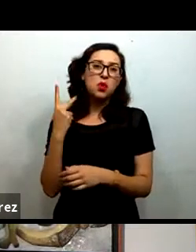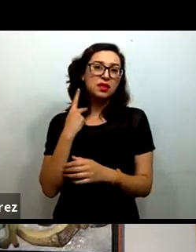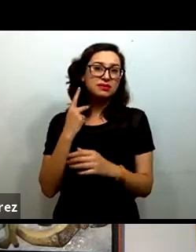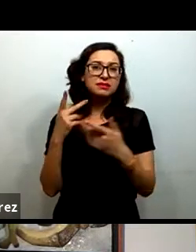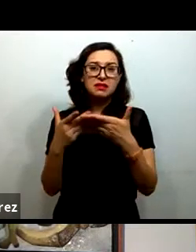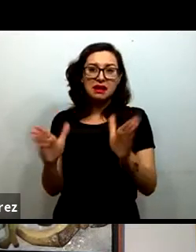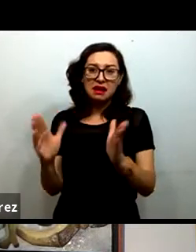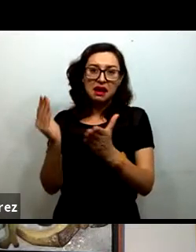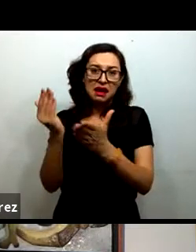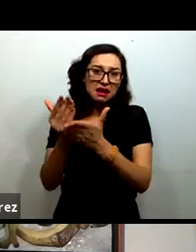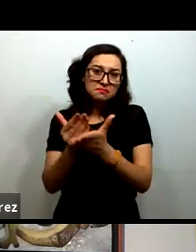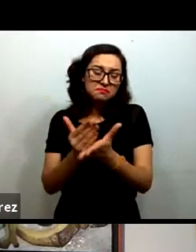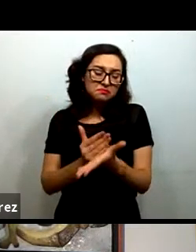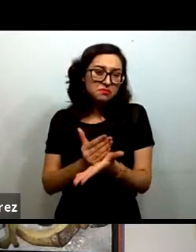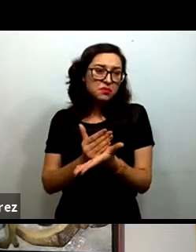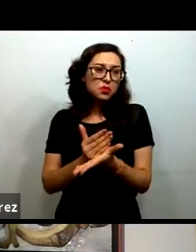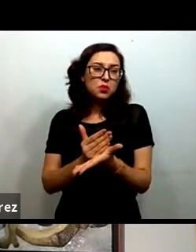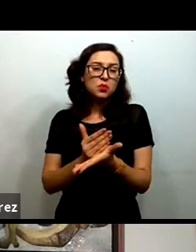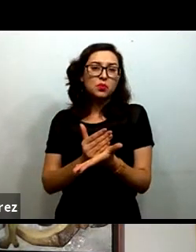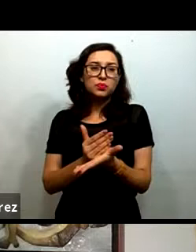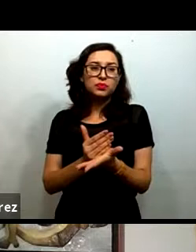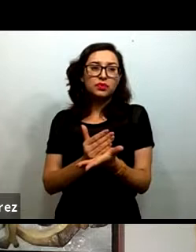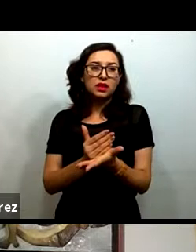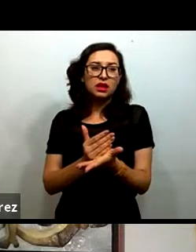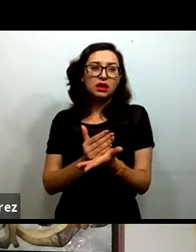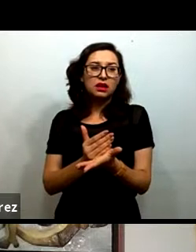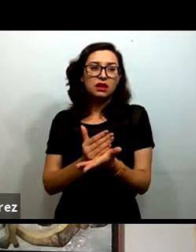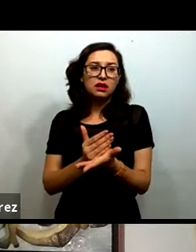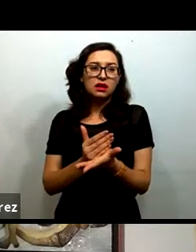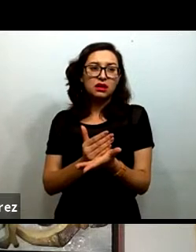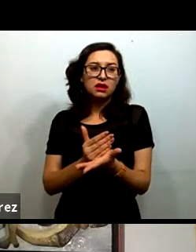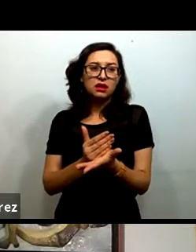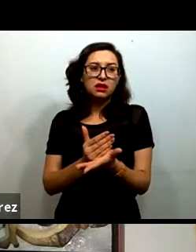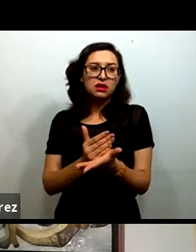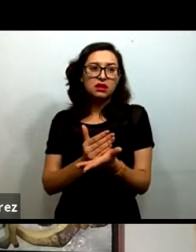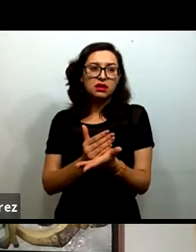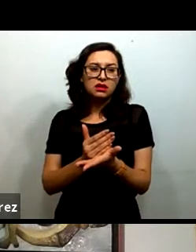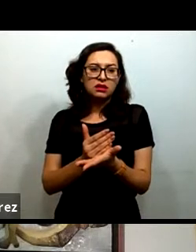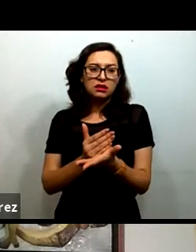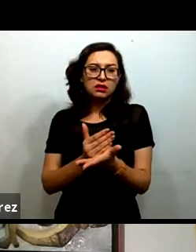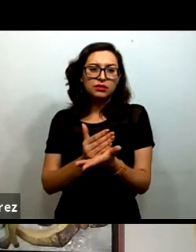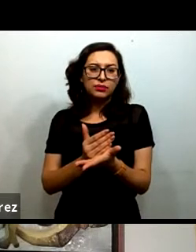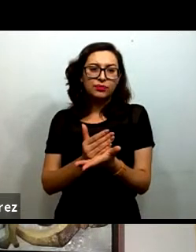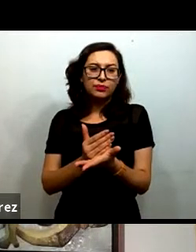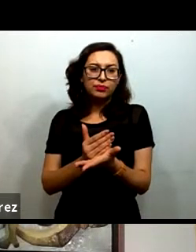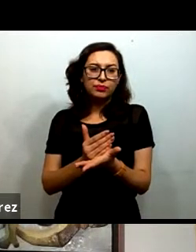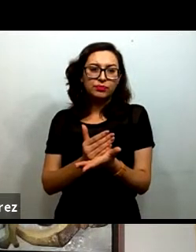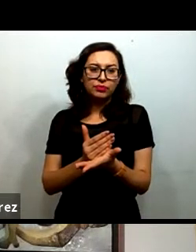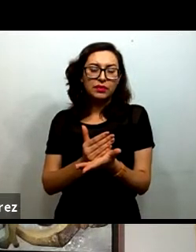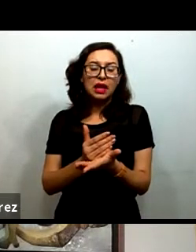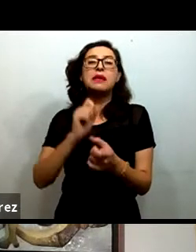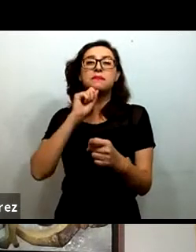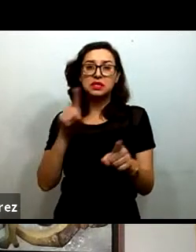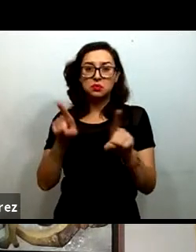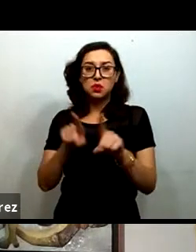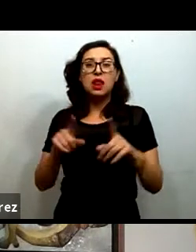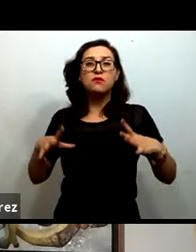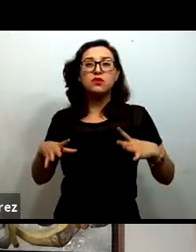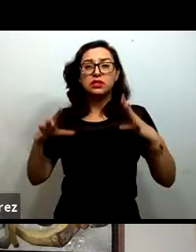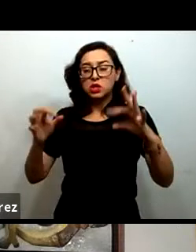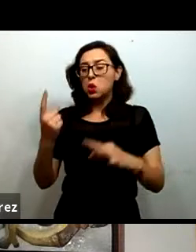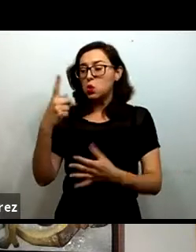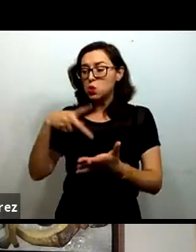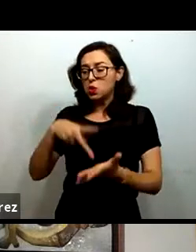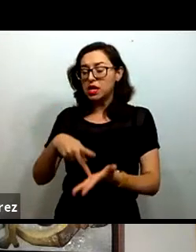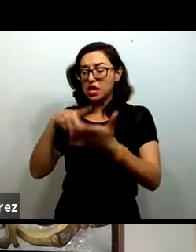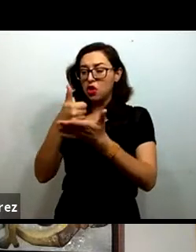área de incidencia de políticas públicas de la Organización Nacional Un Kilo de Ayuda, además cofundó